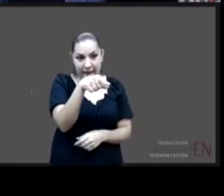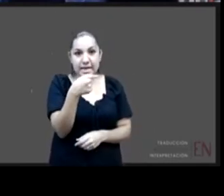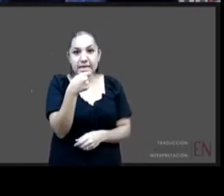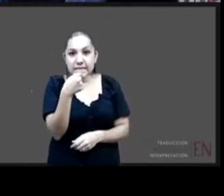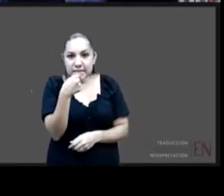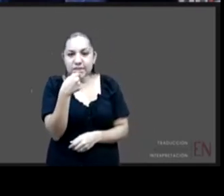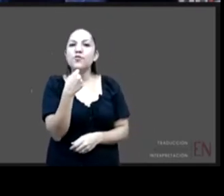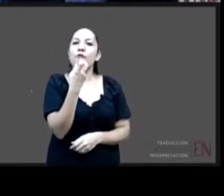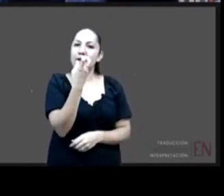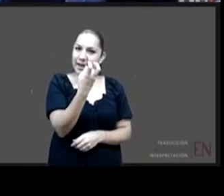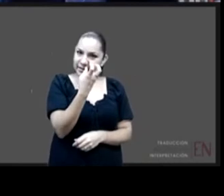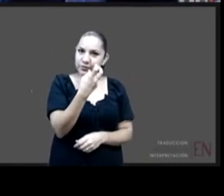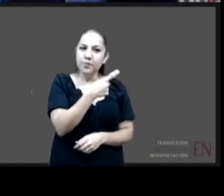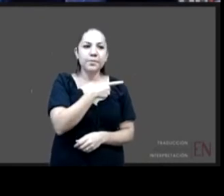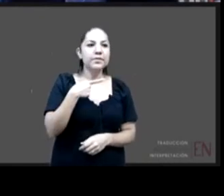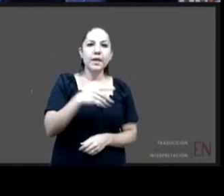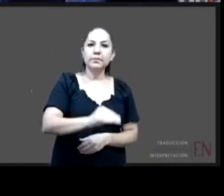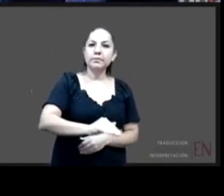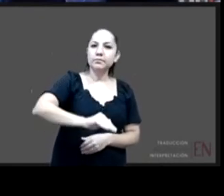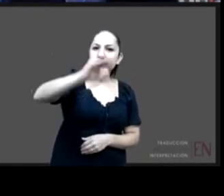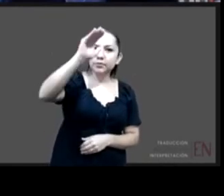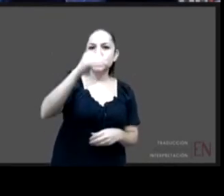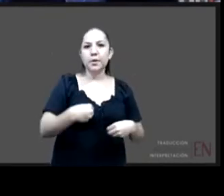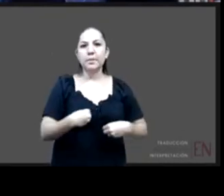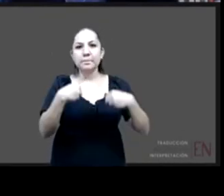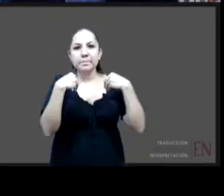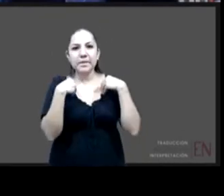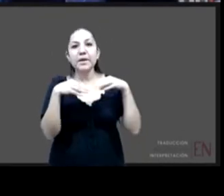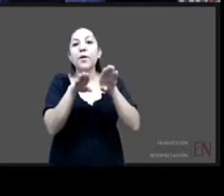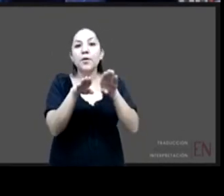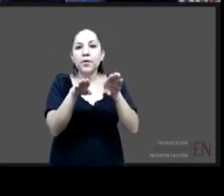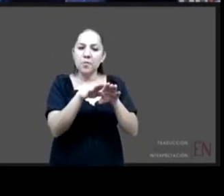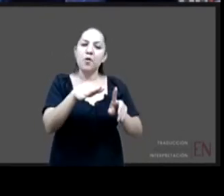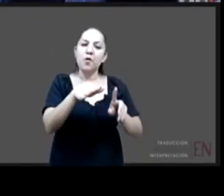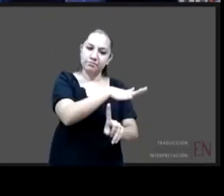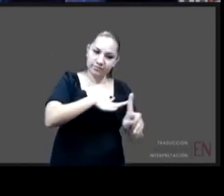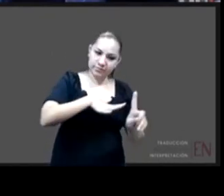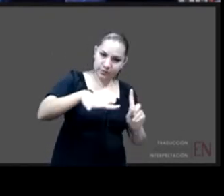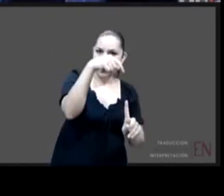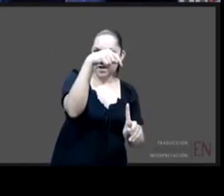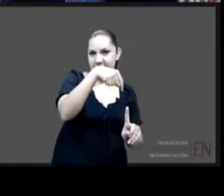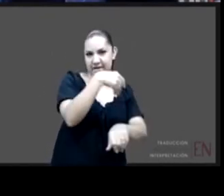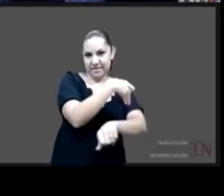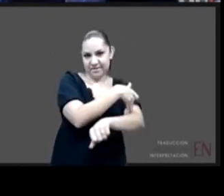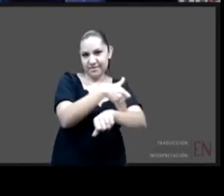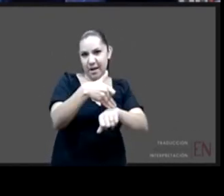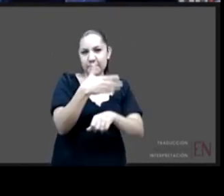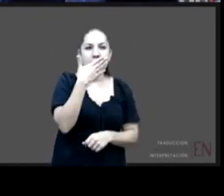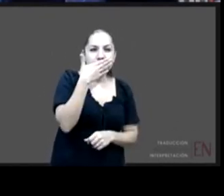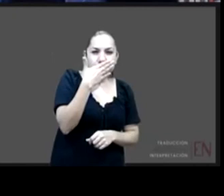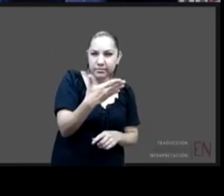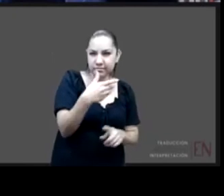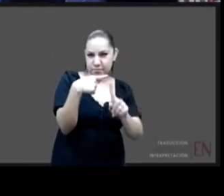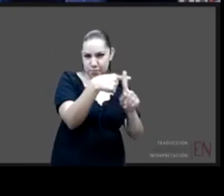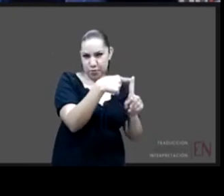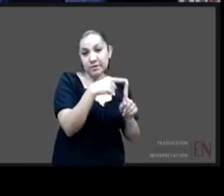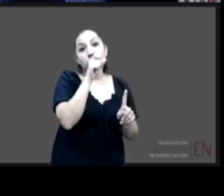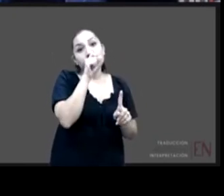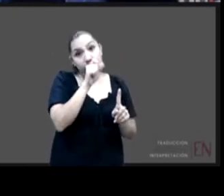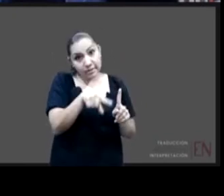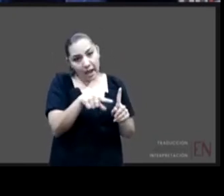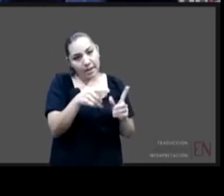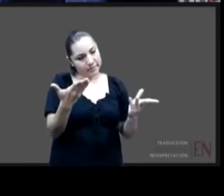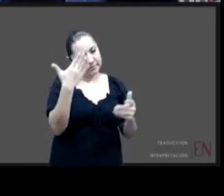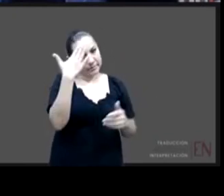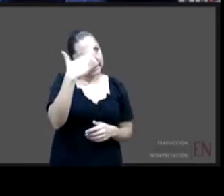y que estas familias sean entornos adecuados porque también sabemos que muchas familias no están siendo los